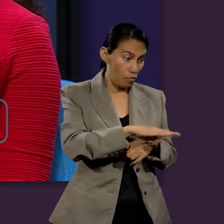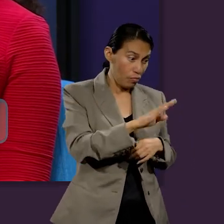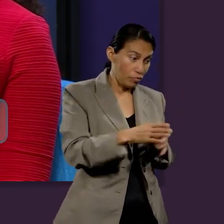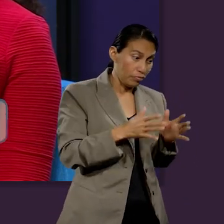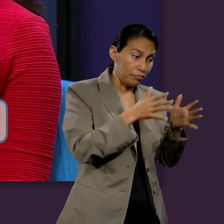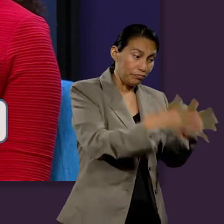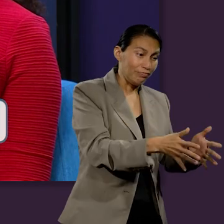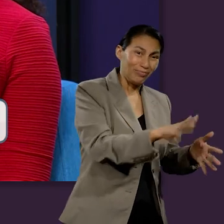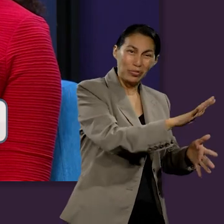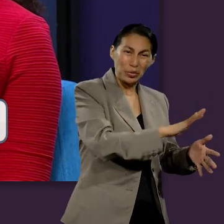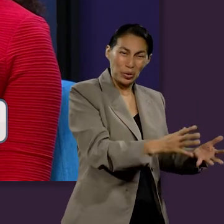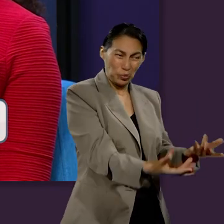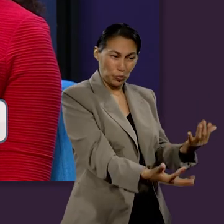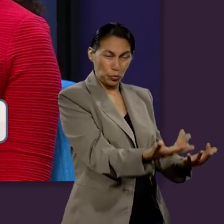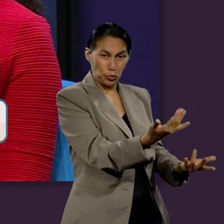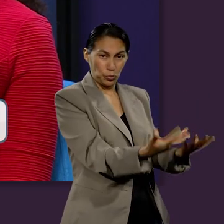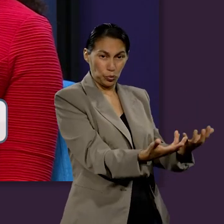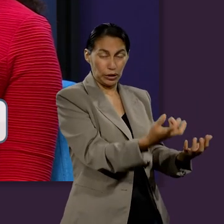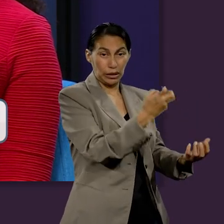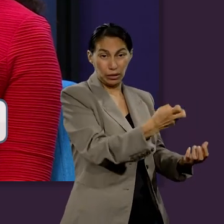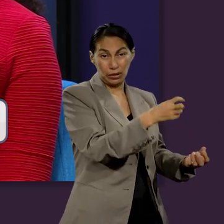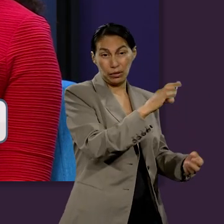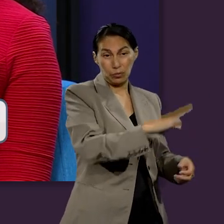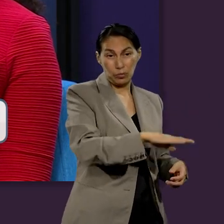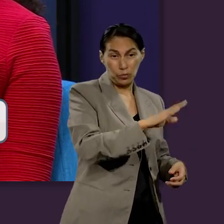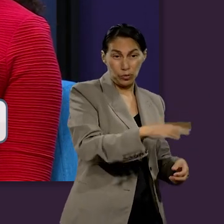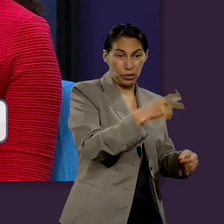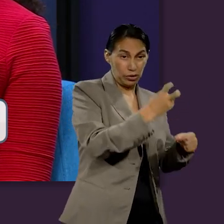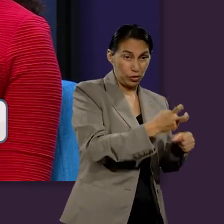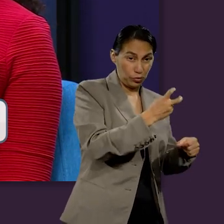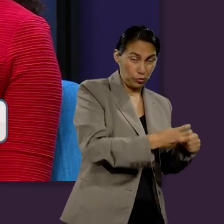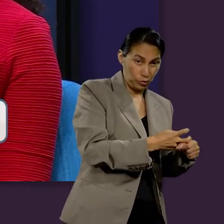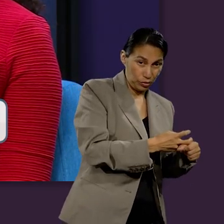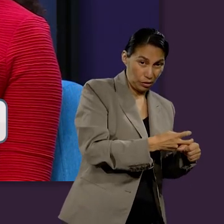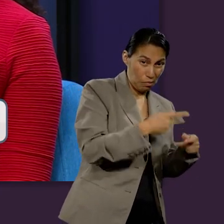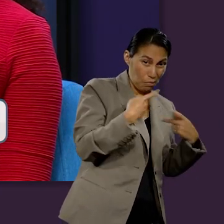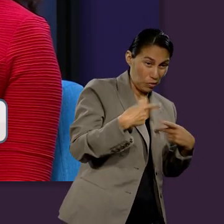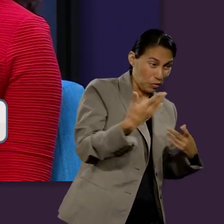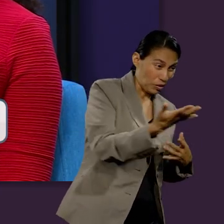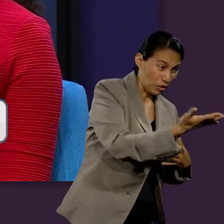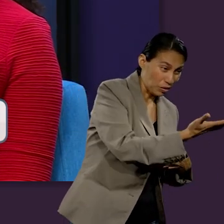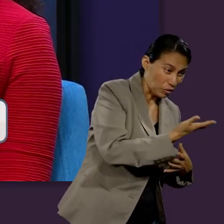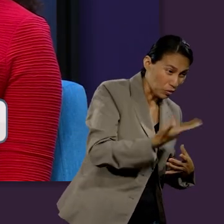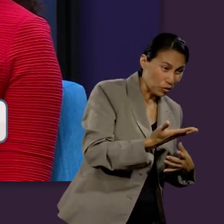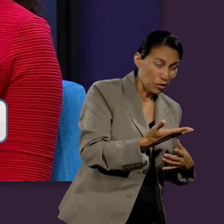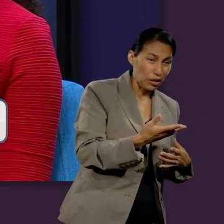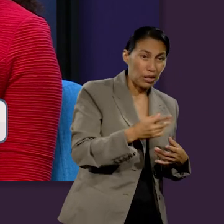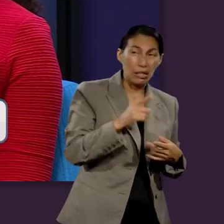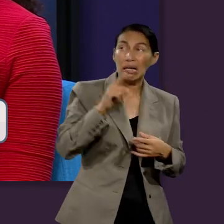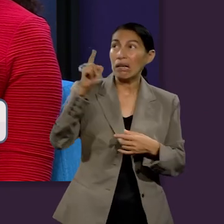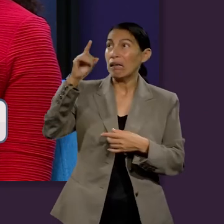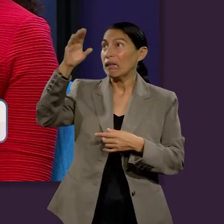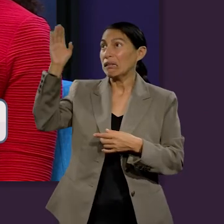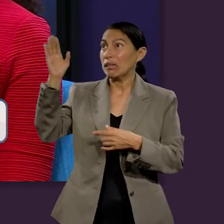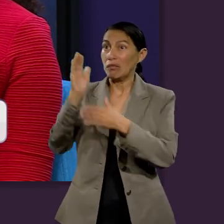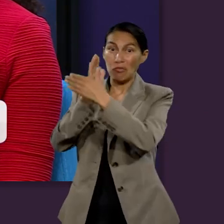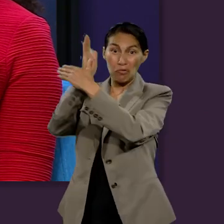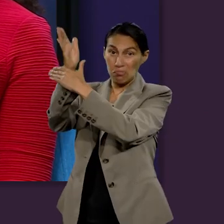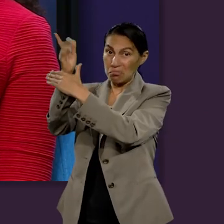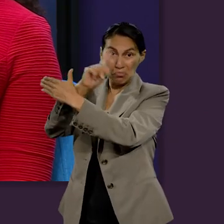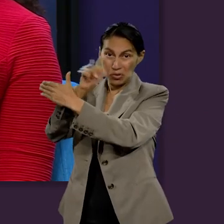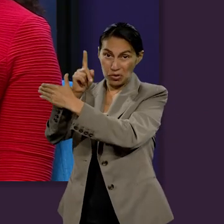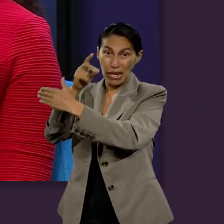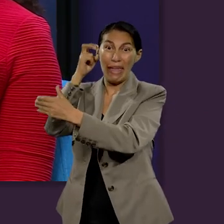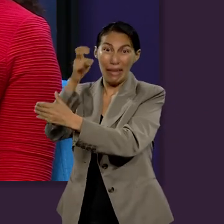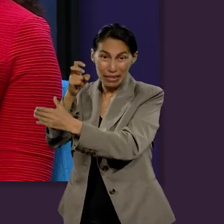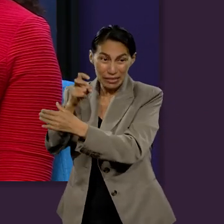La muerte y el Hades fueron lanzados al lago de fuego, esta es la muerte segunda, y todo aquel que no se haya inscrito en el libro de la vida